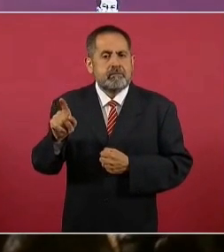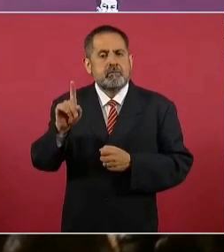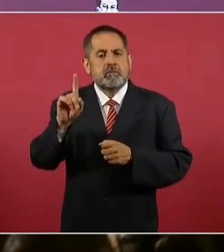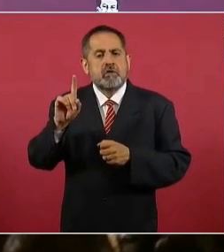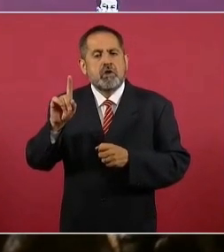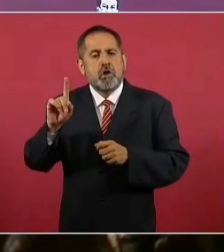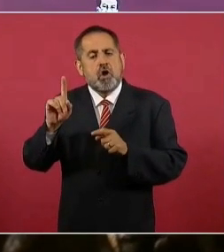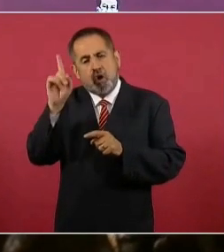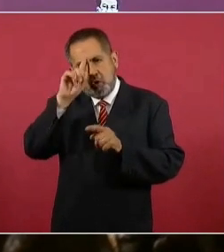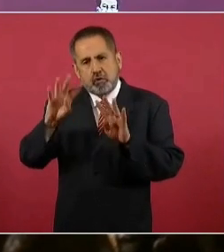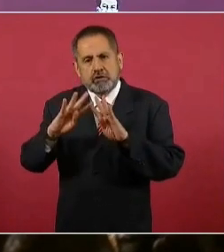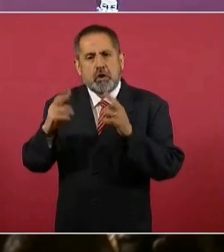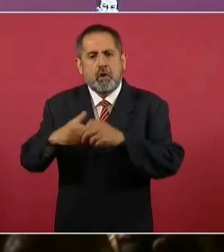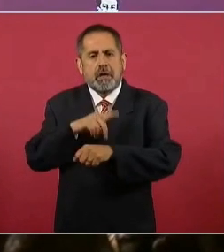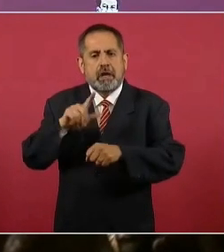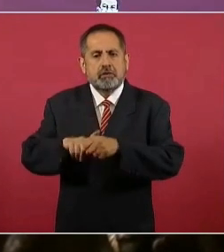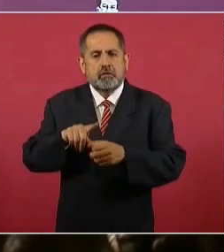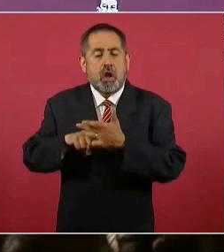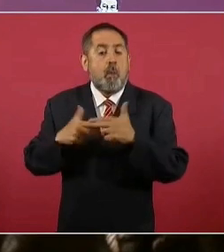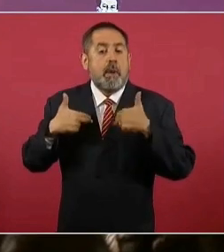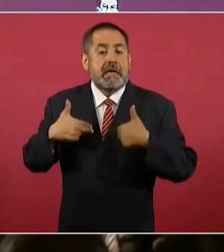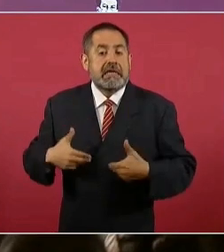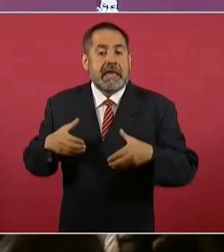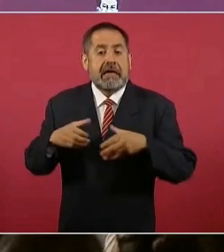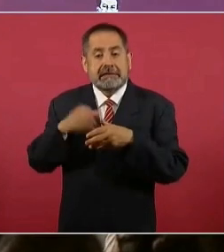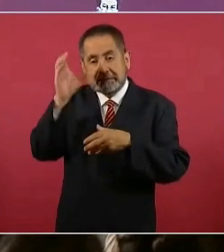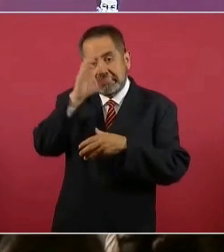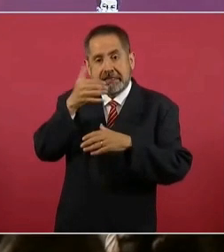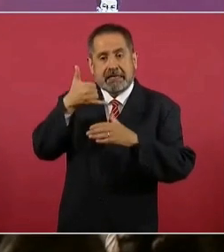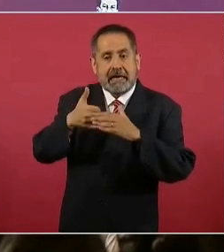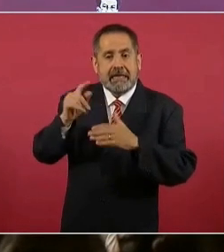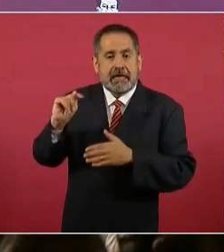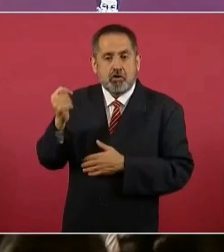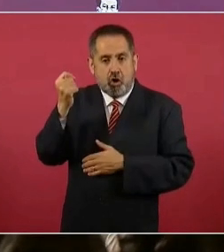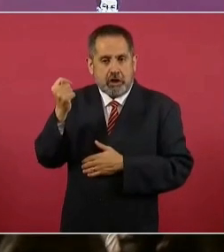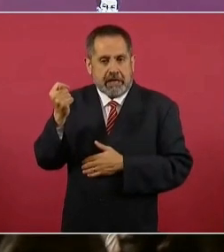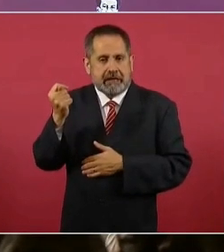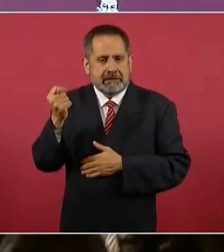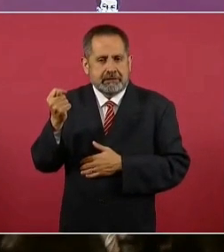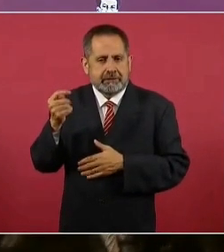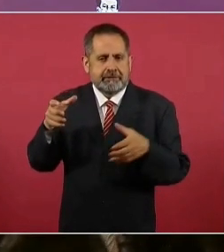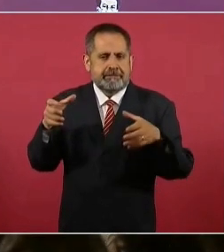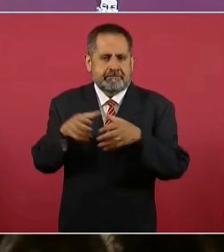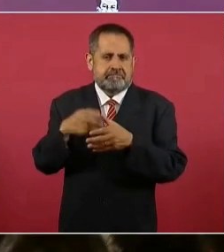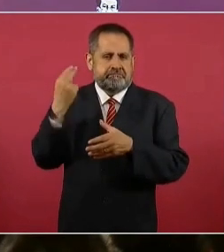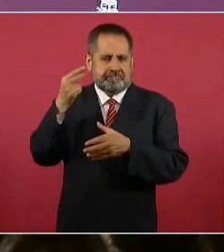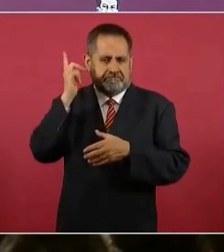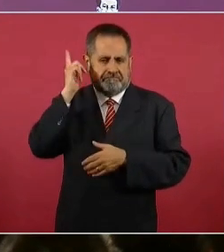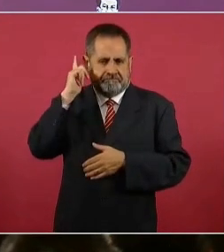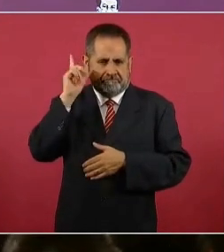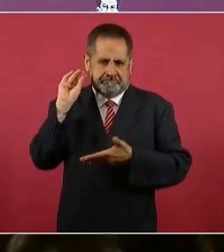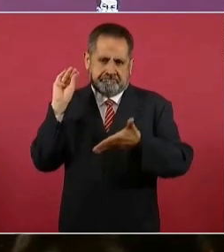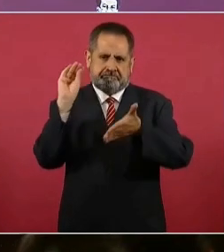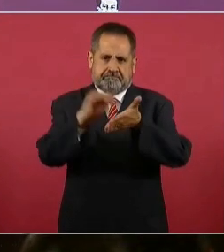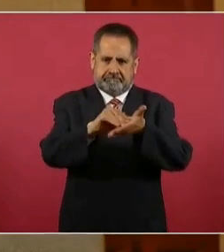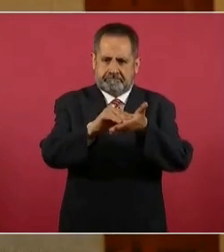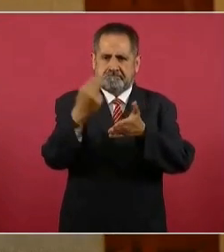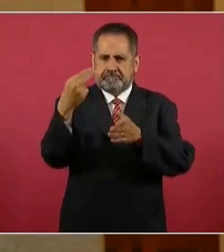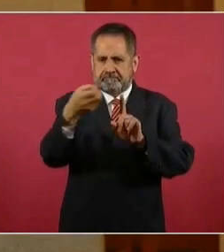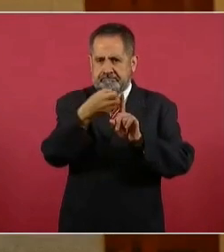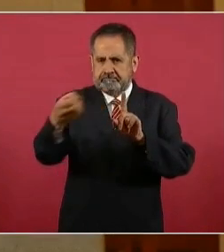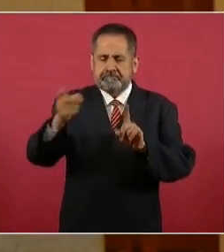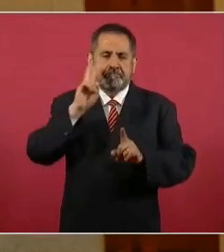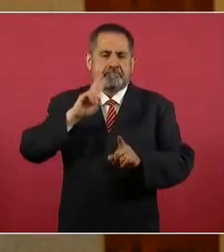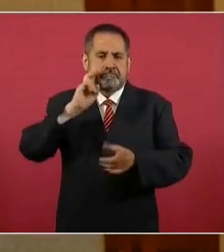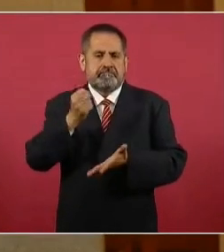Ciencias, Tecnologías e Innovación, quisiéramos que ese fuera el nombre, ahora que esperemos se